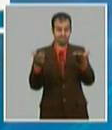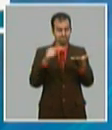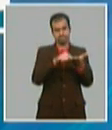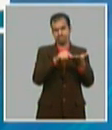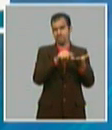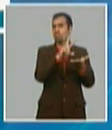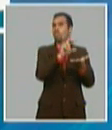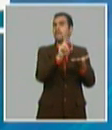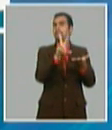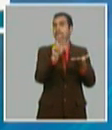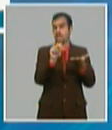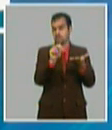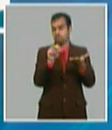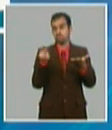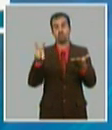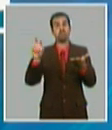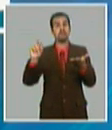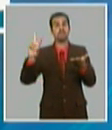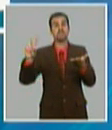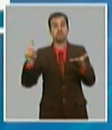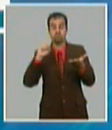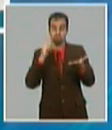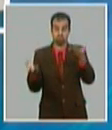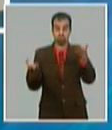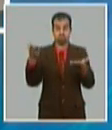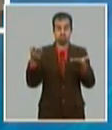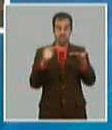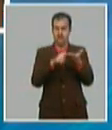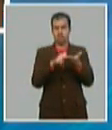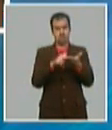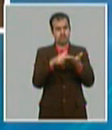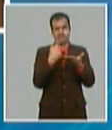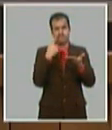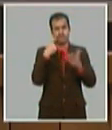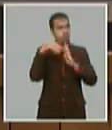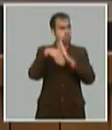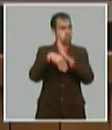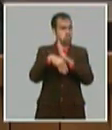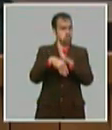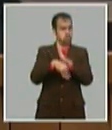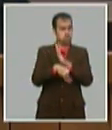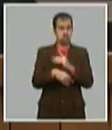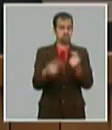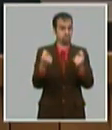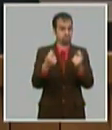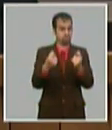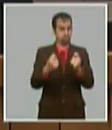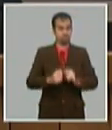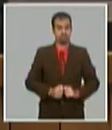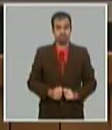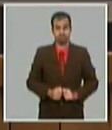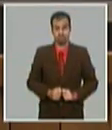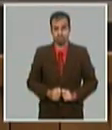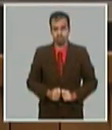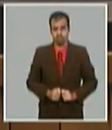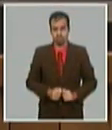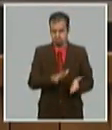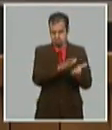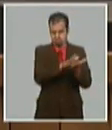año muy disminuido de contracción económica, después vamos a referirnos a esas cifras. por lo tanto,